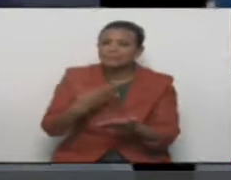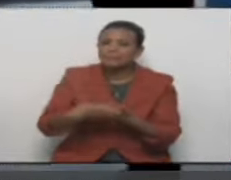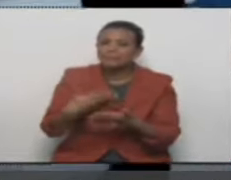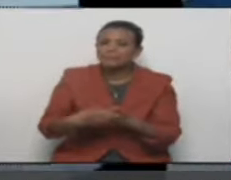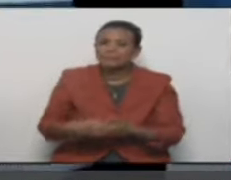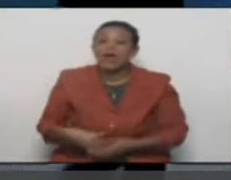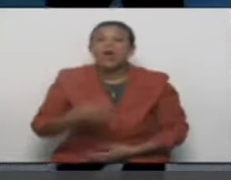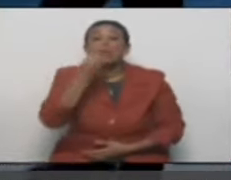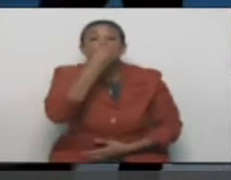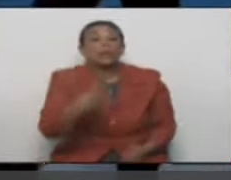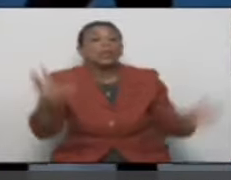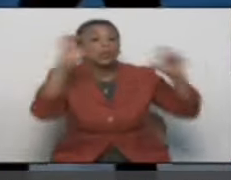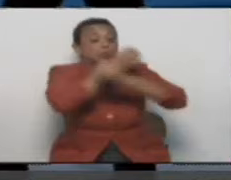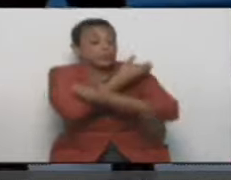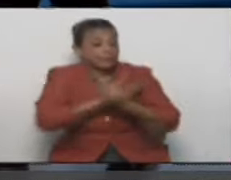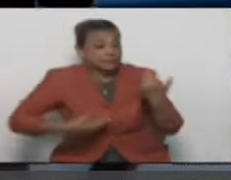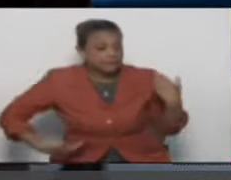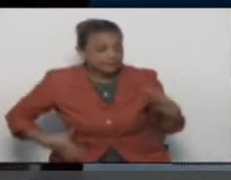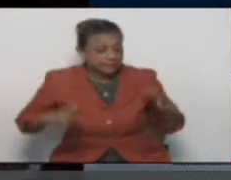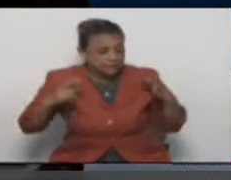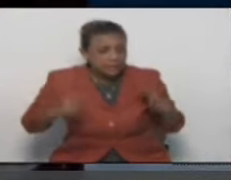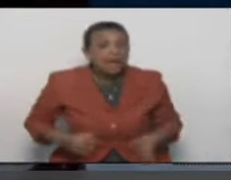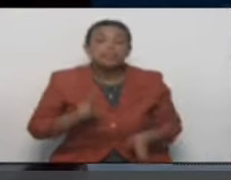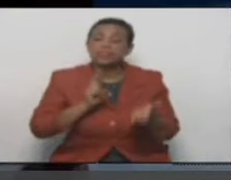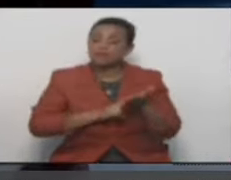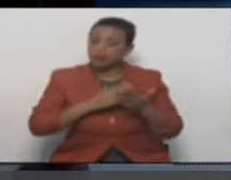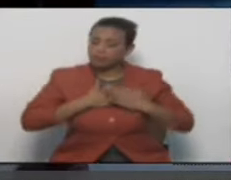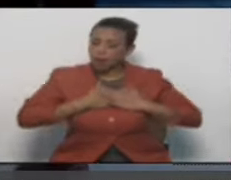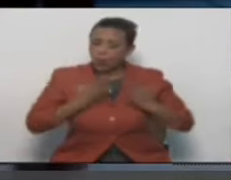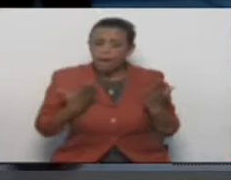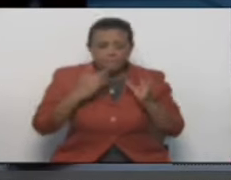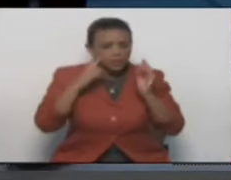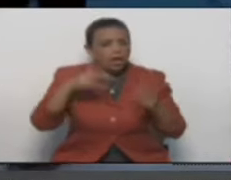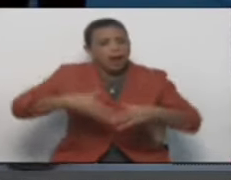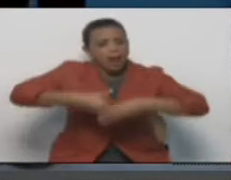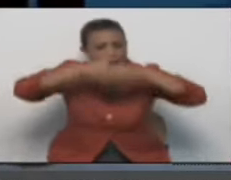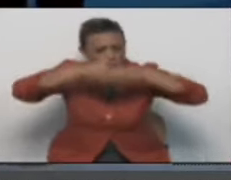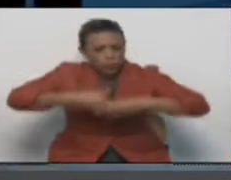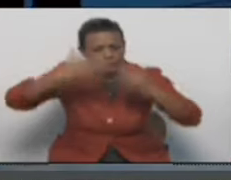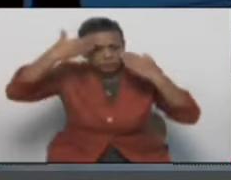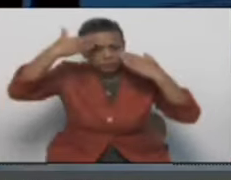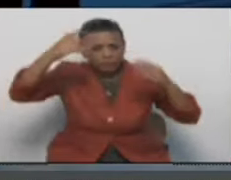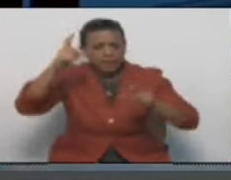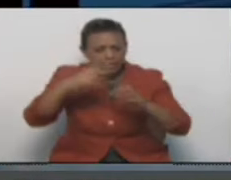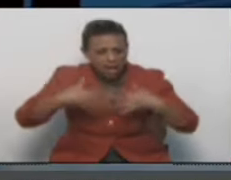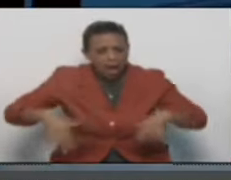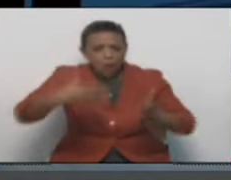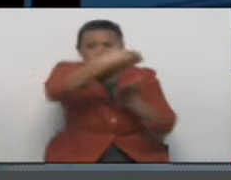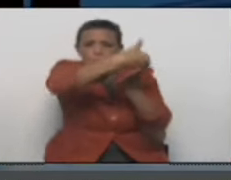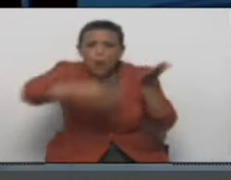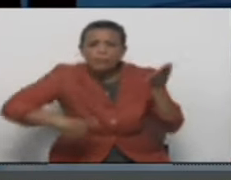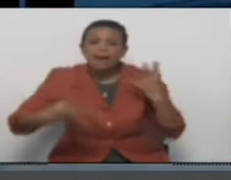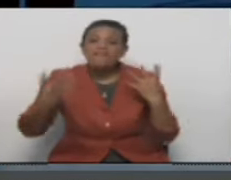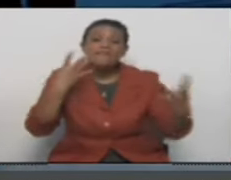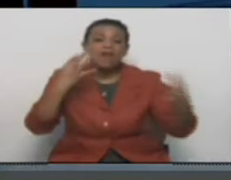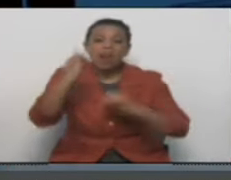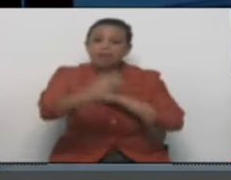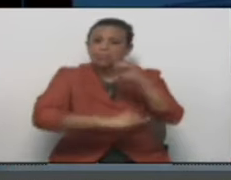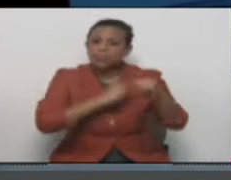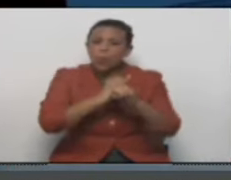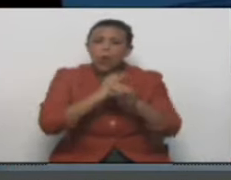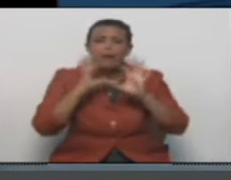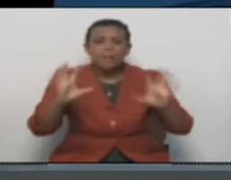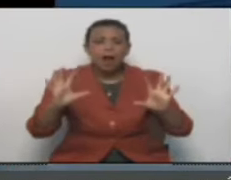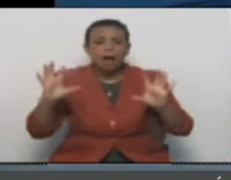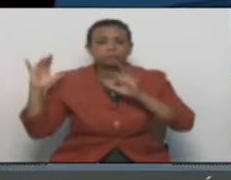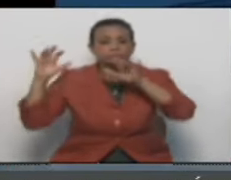Buenas noches, presidente. ¿Cómo estás? De verdad que siempre es un placer saludarlo y sobre todo en el marco de esta feria que lo que